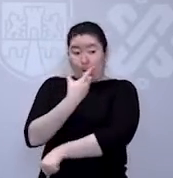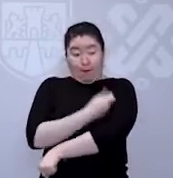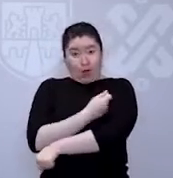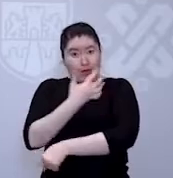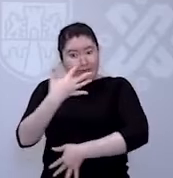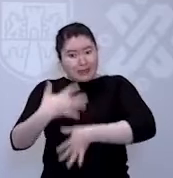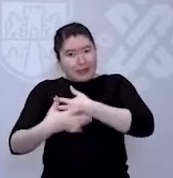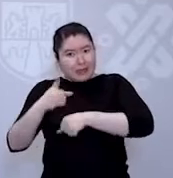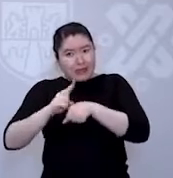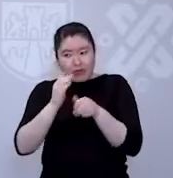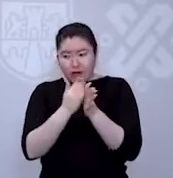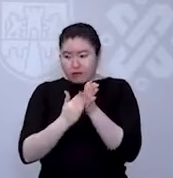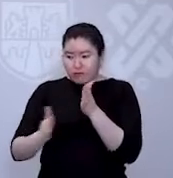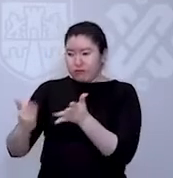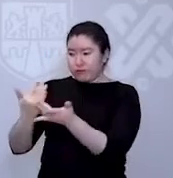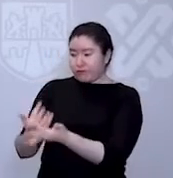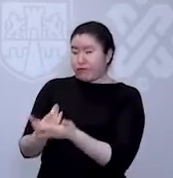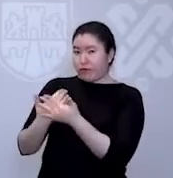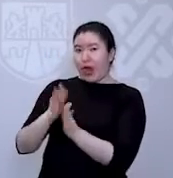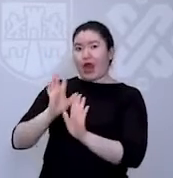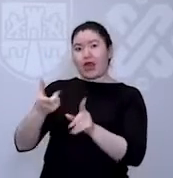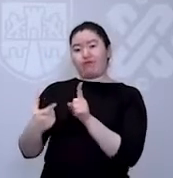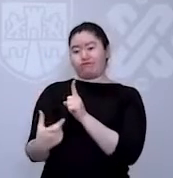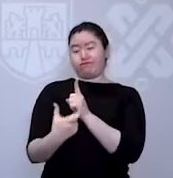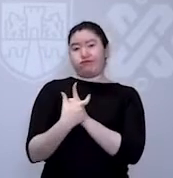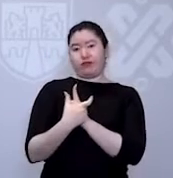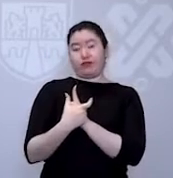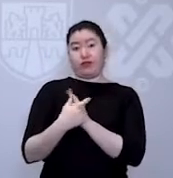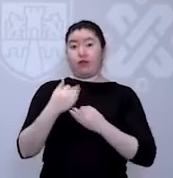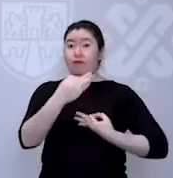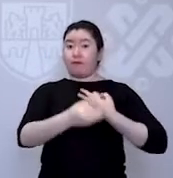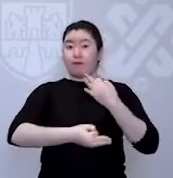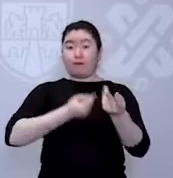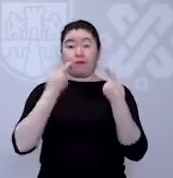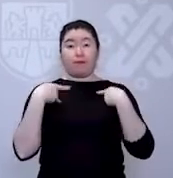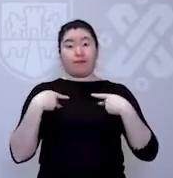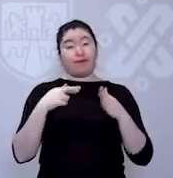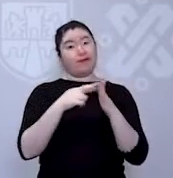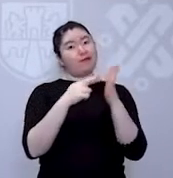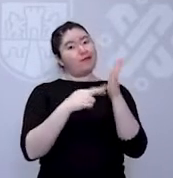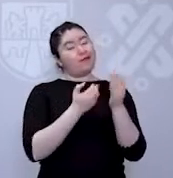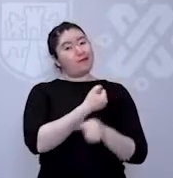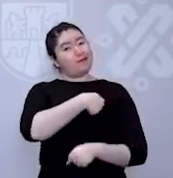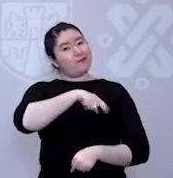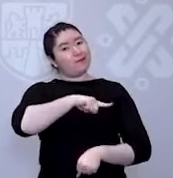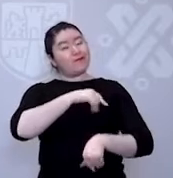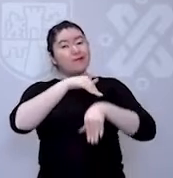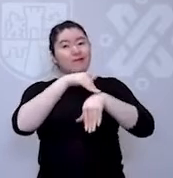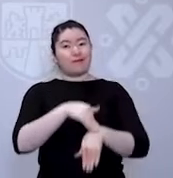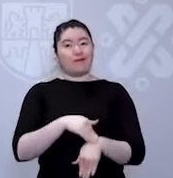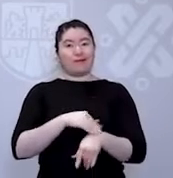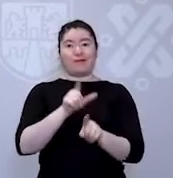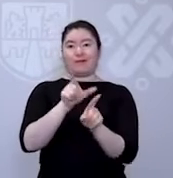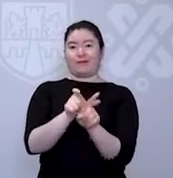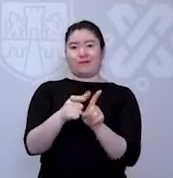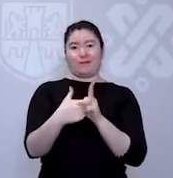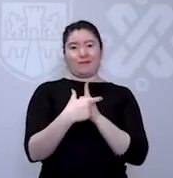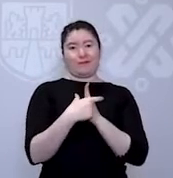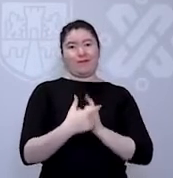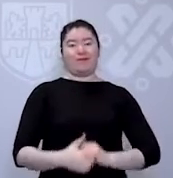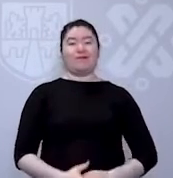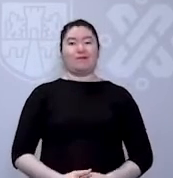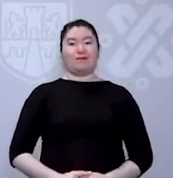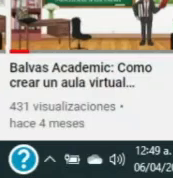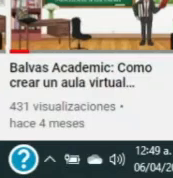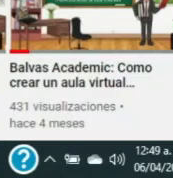estás más protegido. Para todos los demás, no olviden seguir las reglas sanitarias. Protégete y protege a los